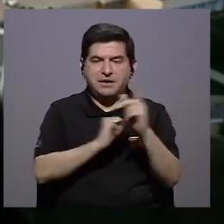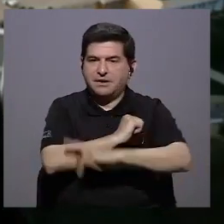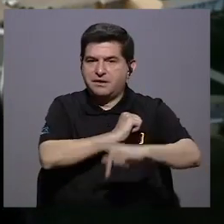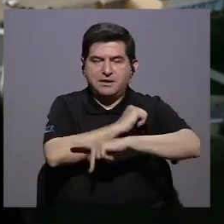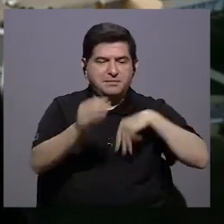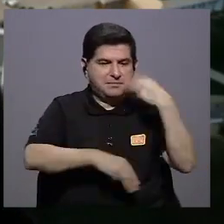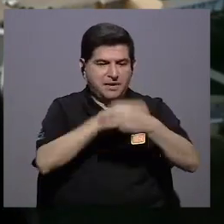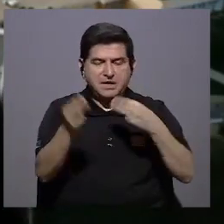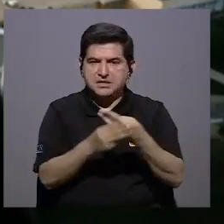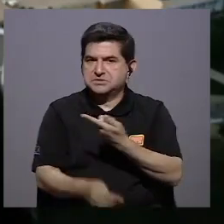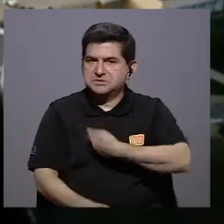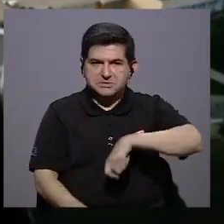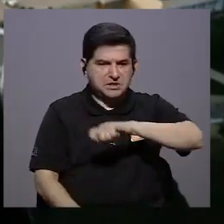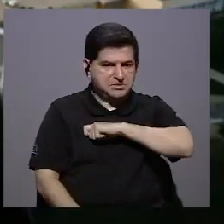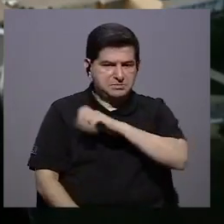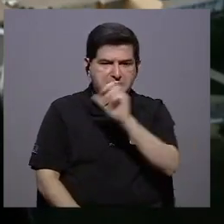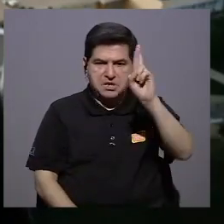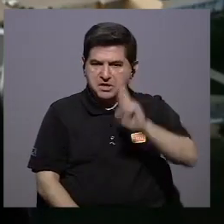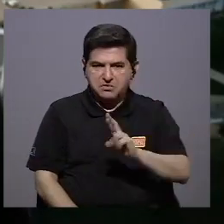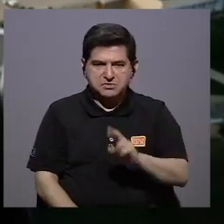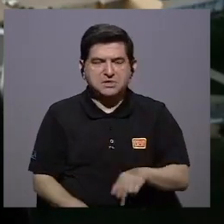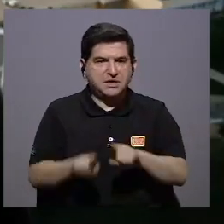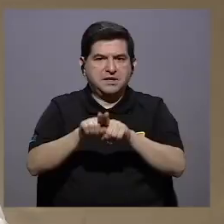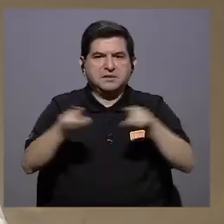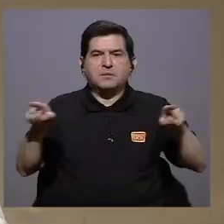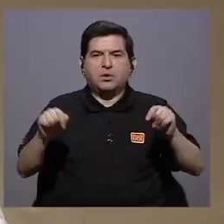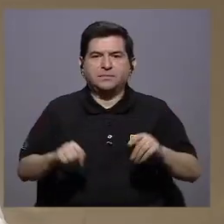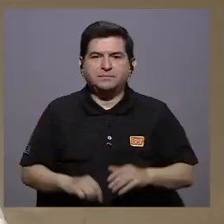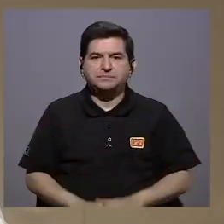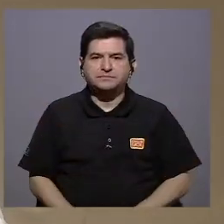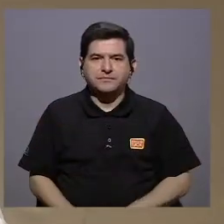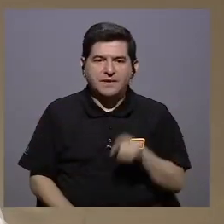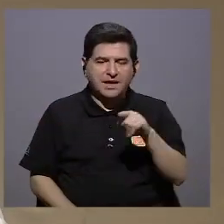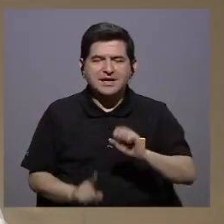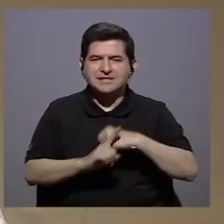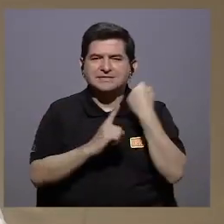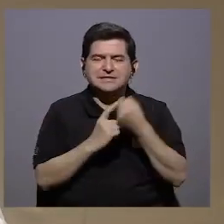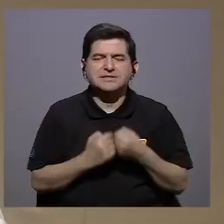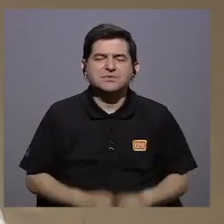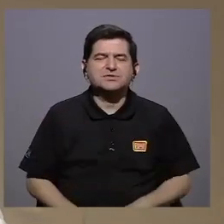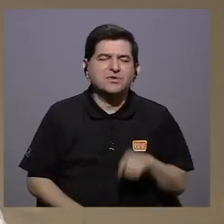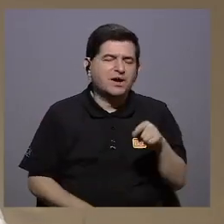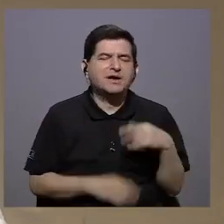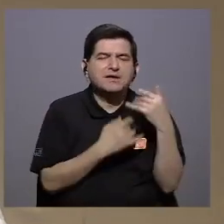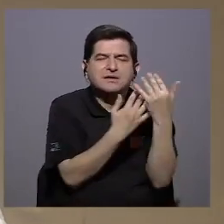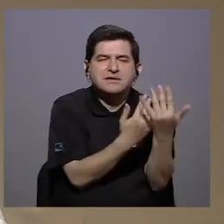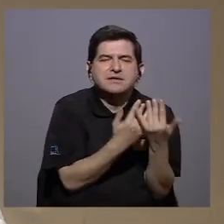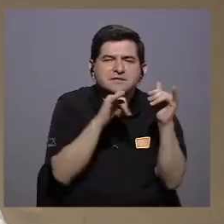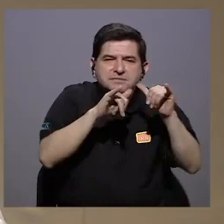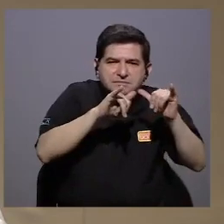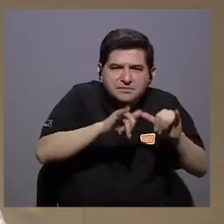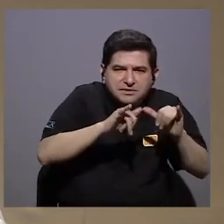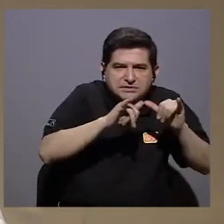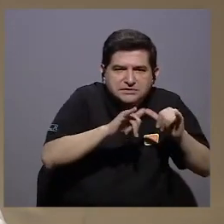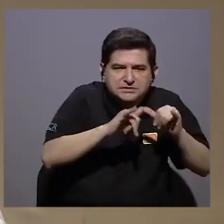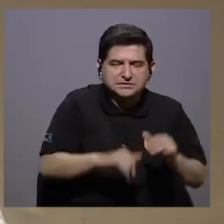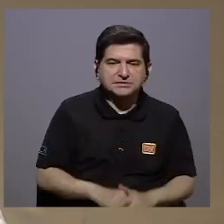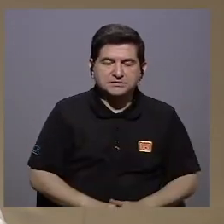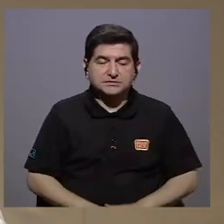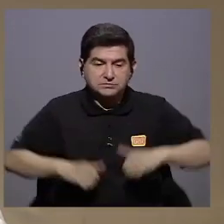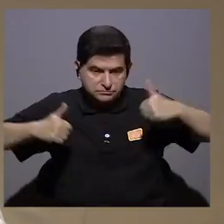país del mundo no en España no en Costa Rica ese estado de hibernación hoy por hoy nos